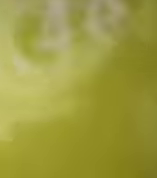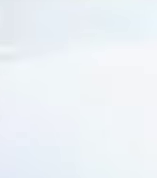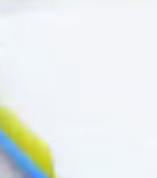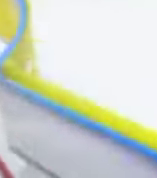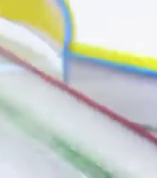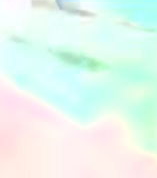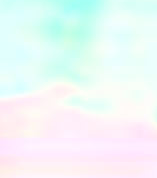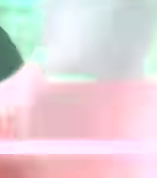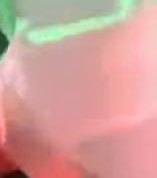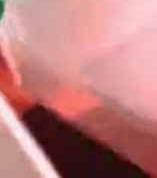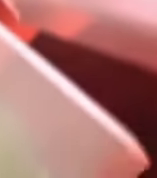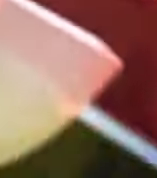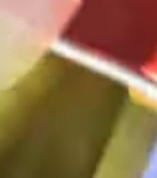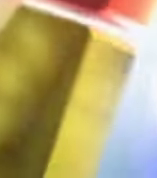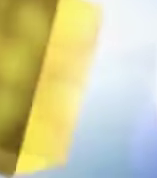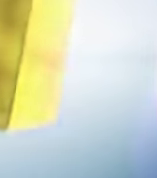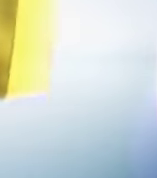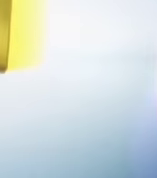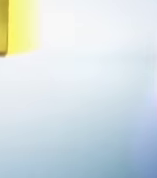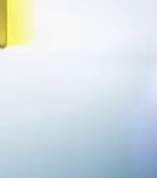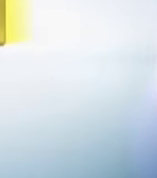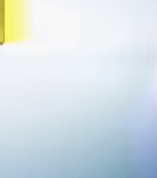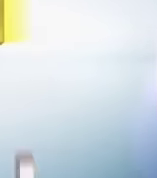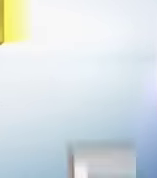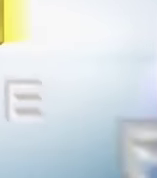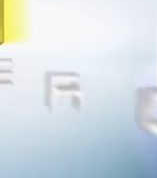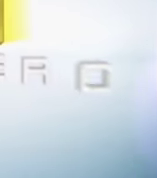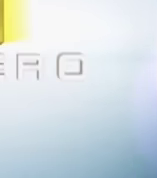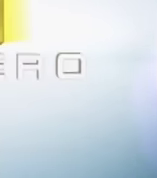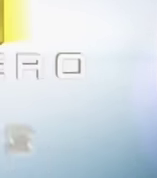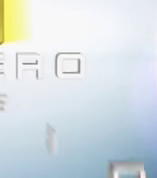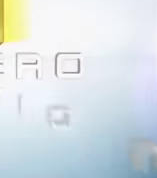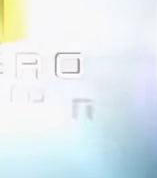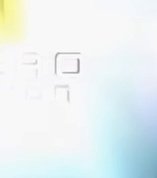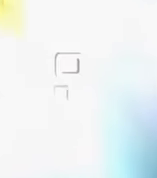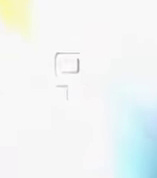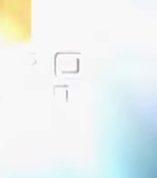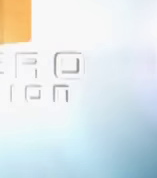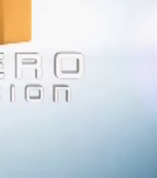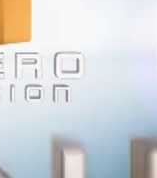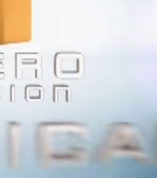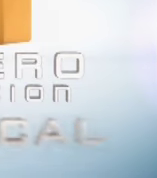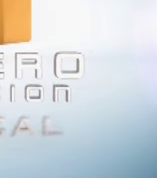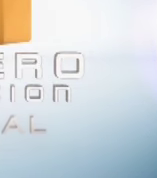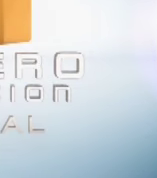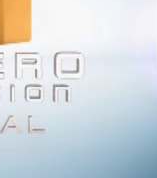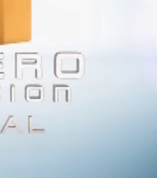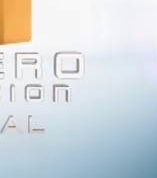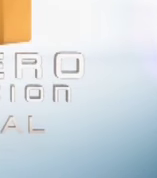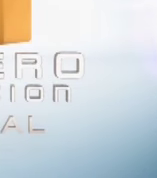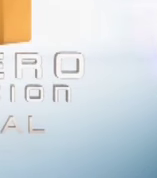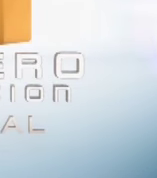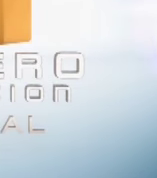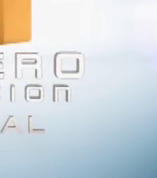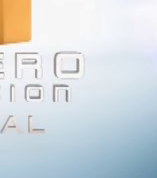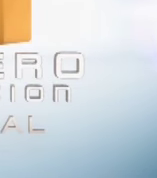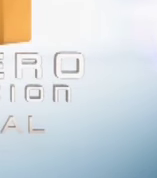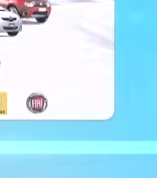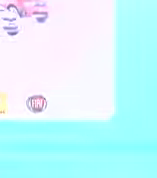Esta es la emisión dominical de Noticiero Guatevisión con Gloria Chang.